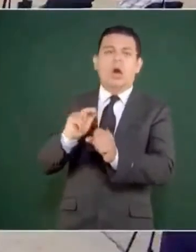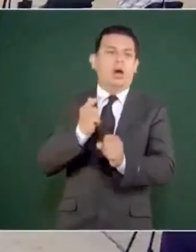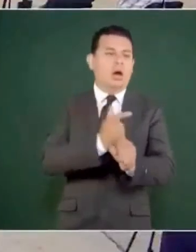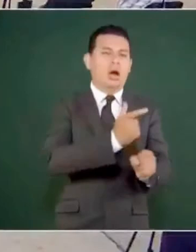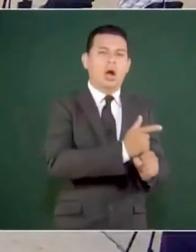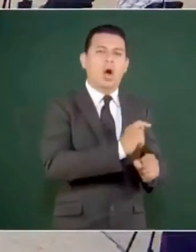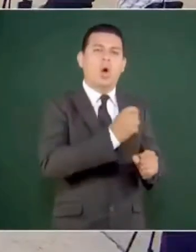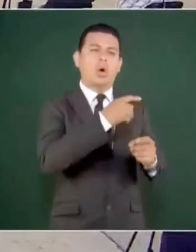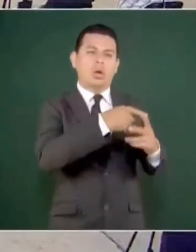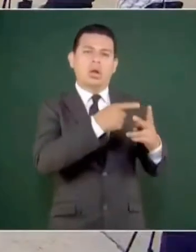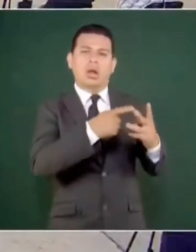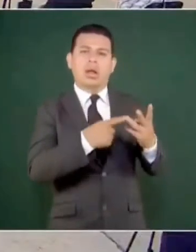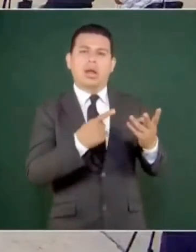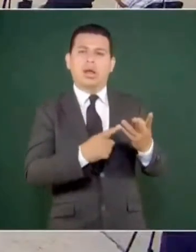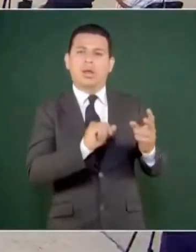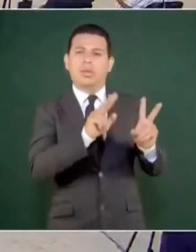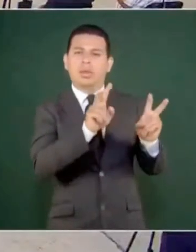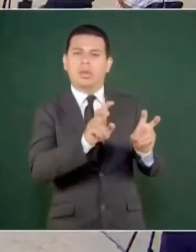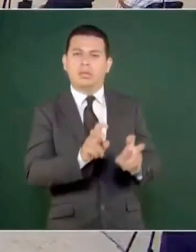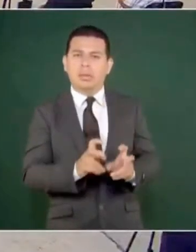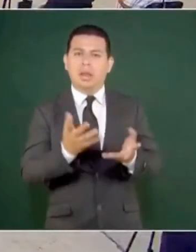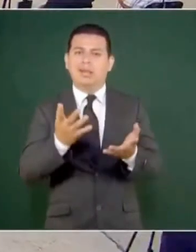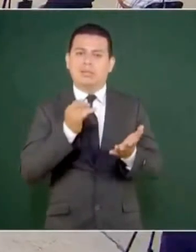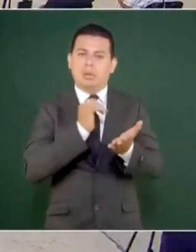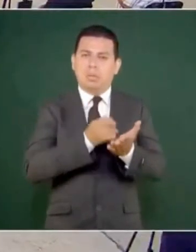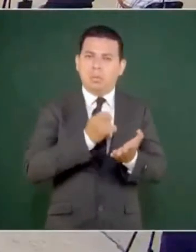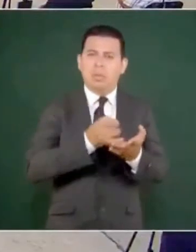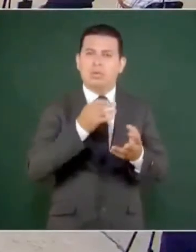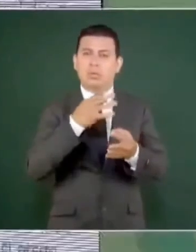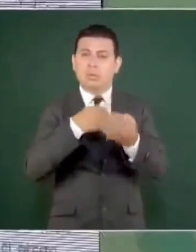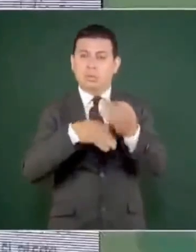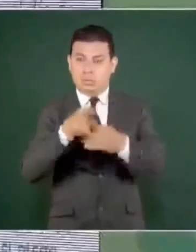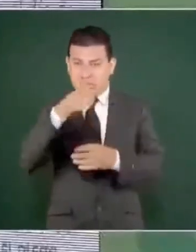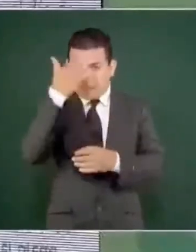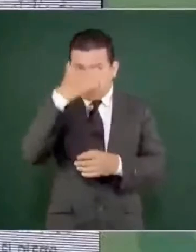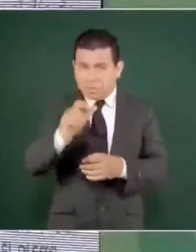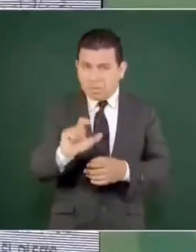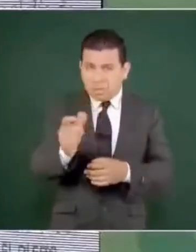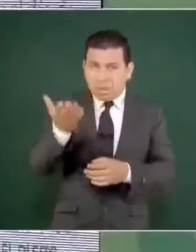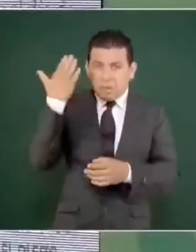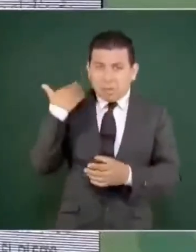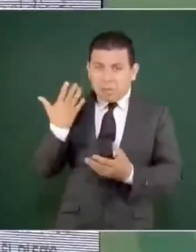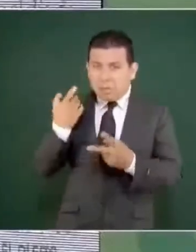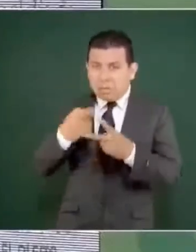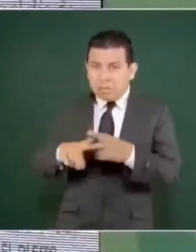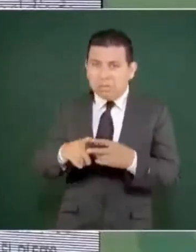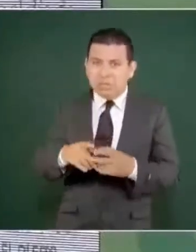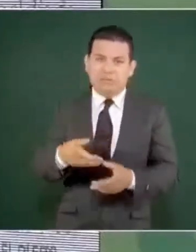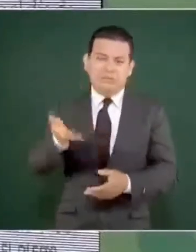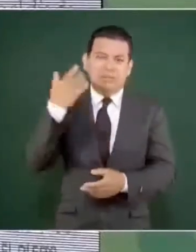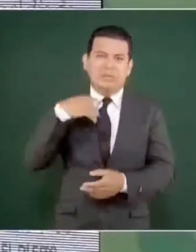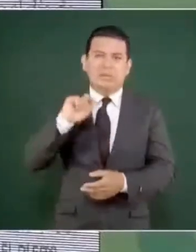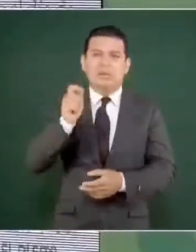cuándo vienen esos casos? Desde Fox.